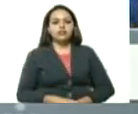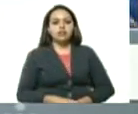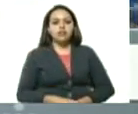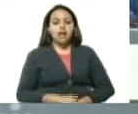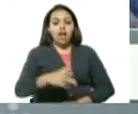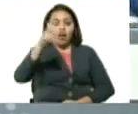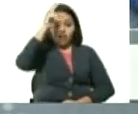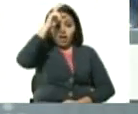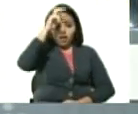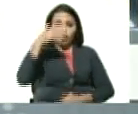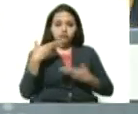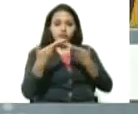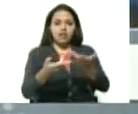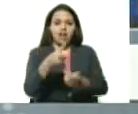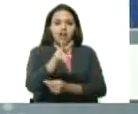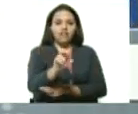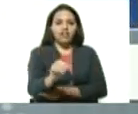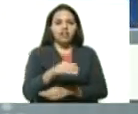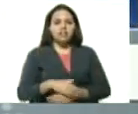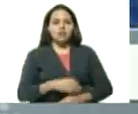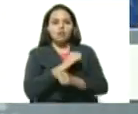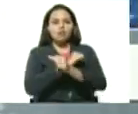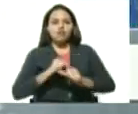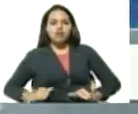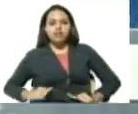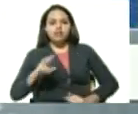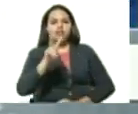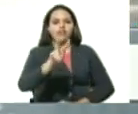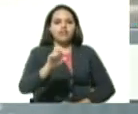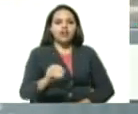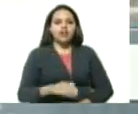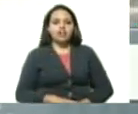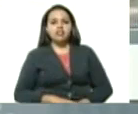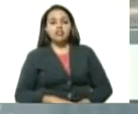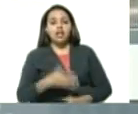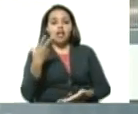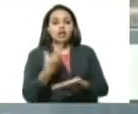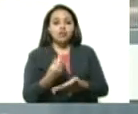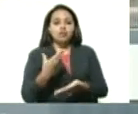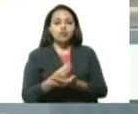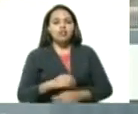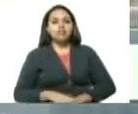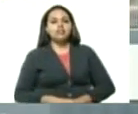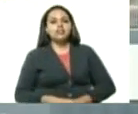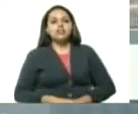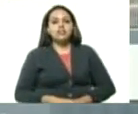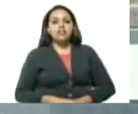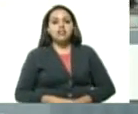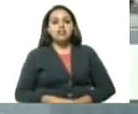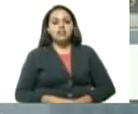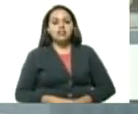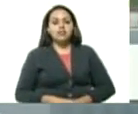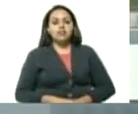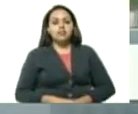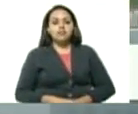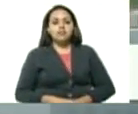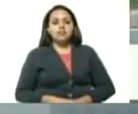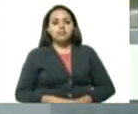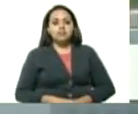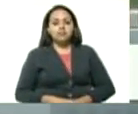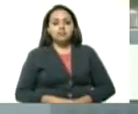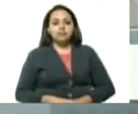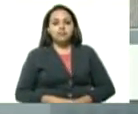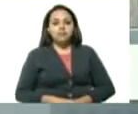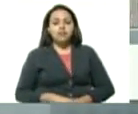Falcón, 20, Portuguesa 20, Anzuategui, Monagas, Trujillo, 20 unidades. A Varinas